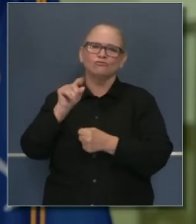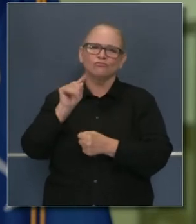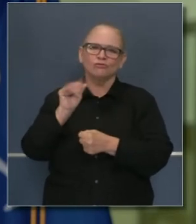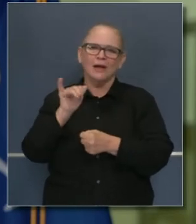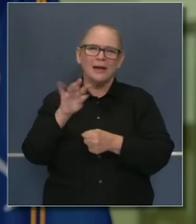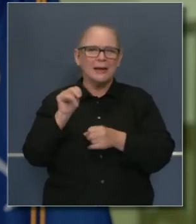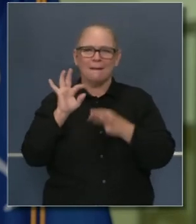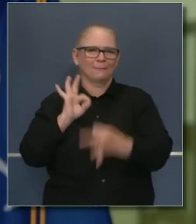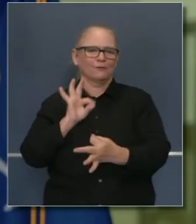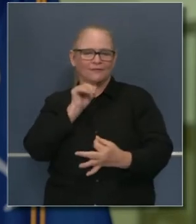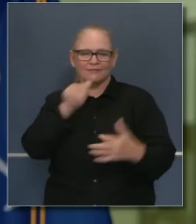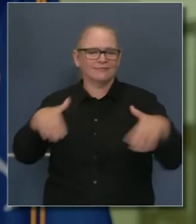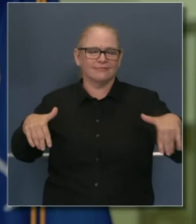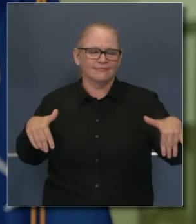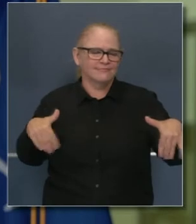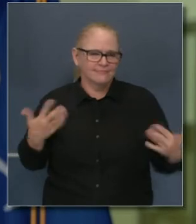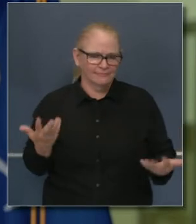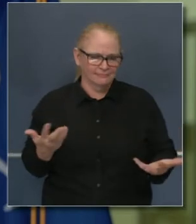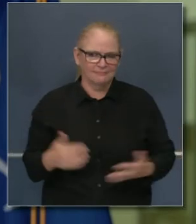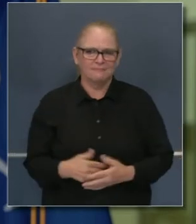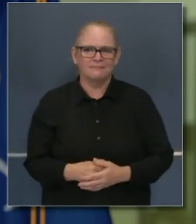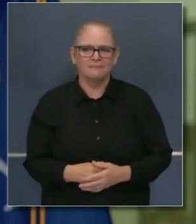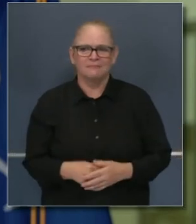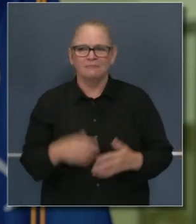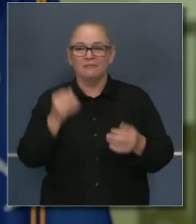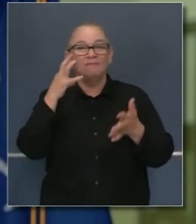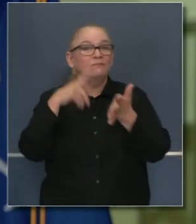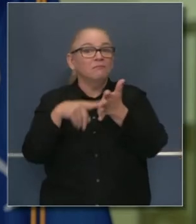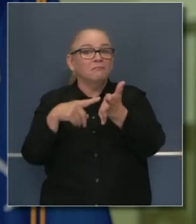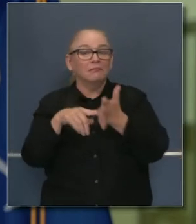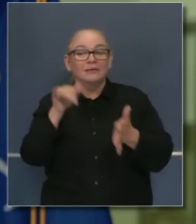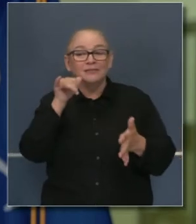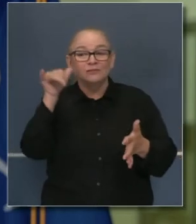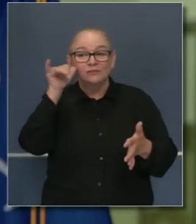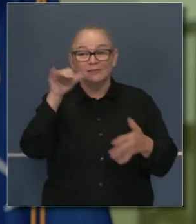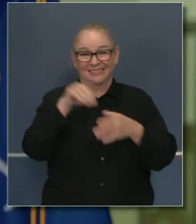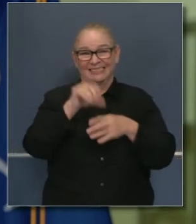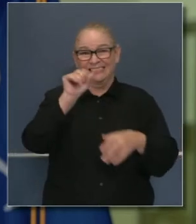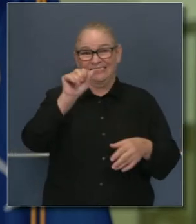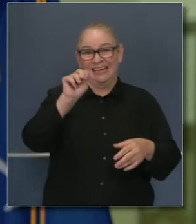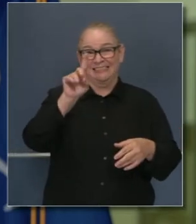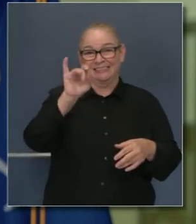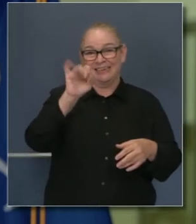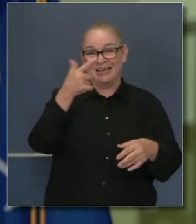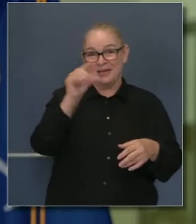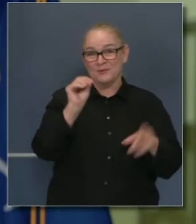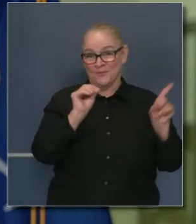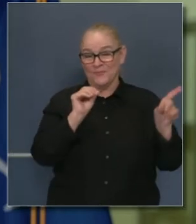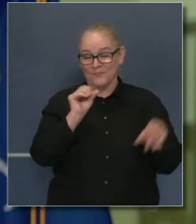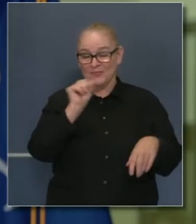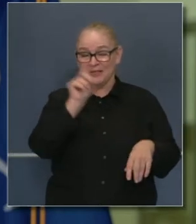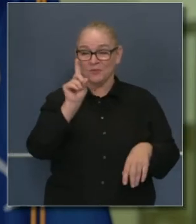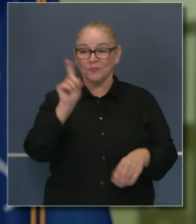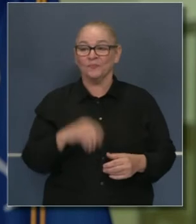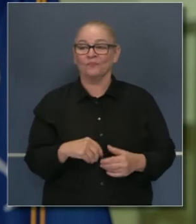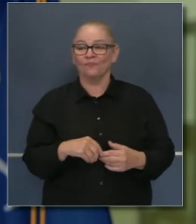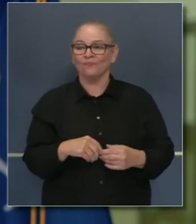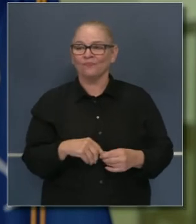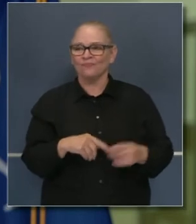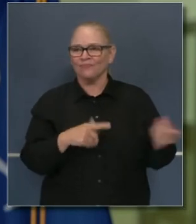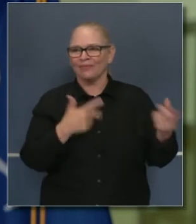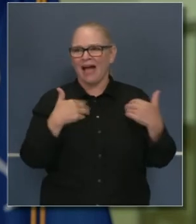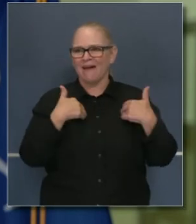claramente han sido ahorita, se han visto atacados. Por ejemplo, el condado de San Diego, recientemente vimos que hay un